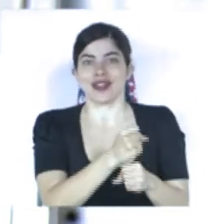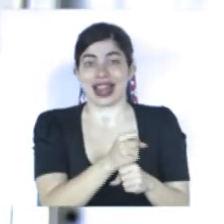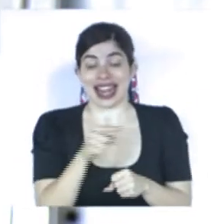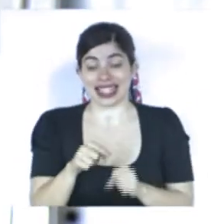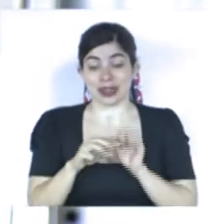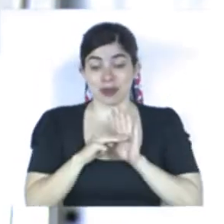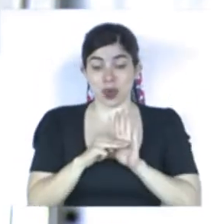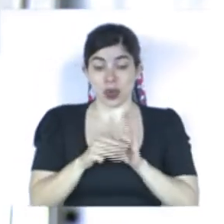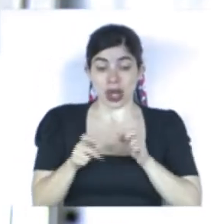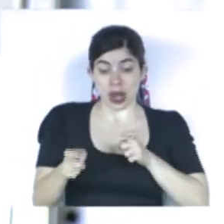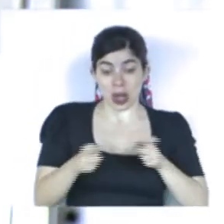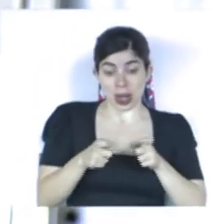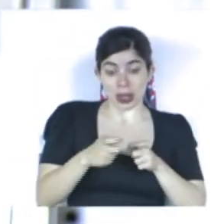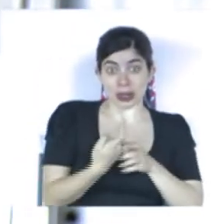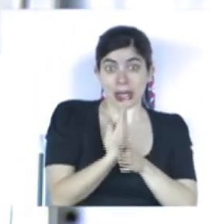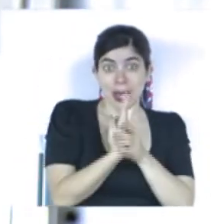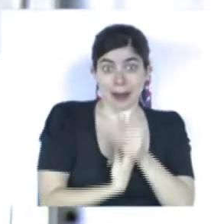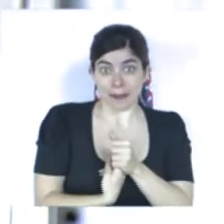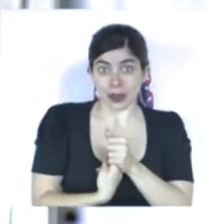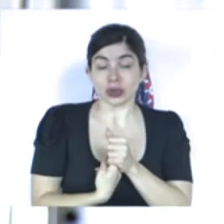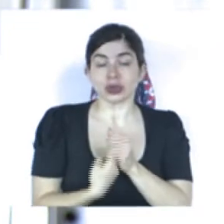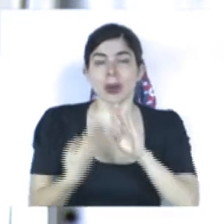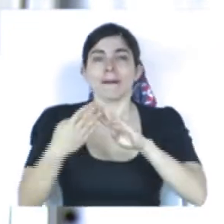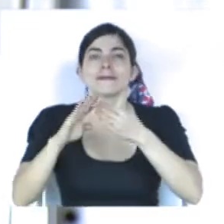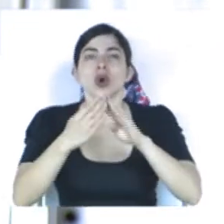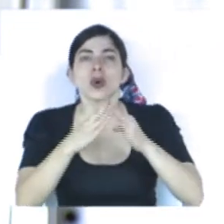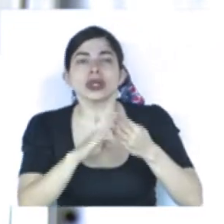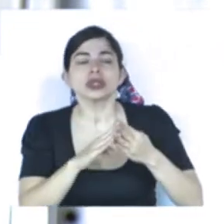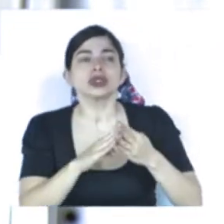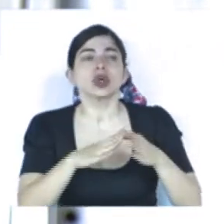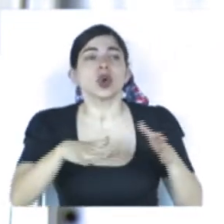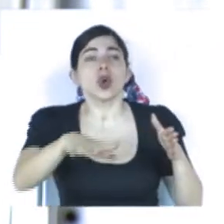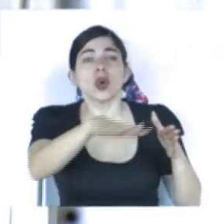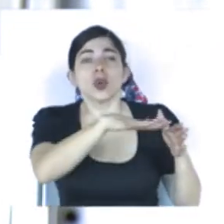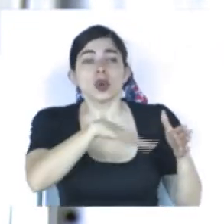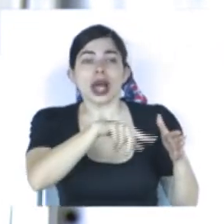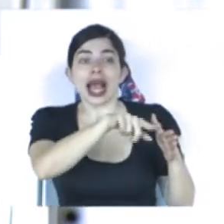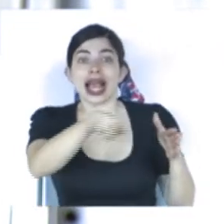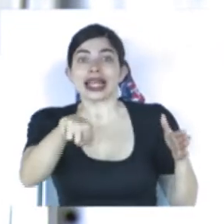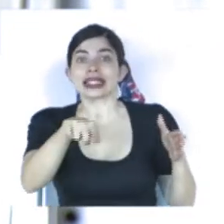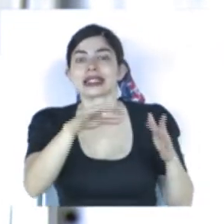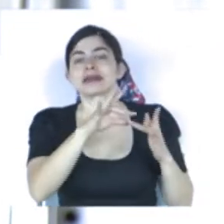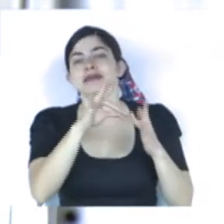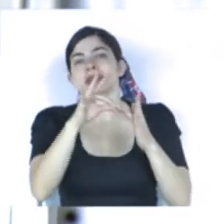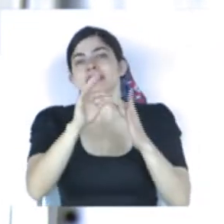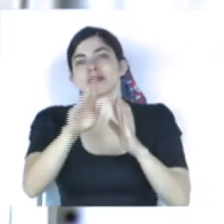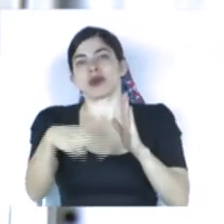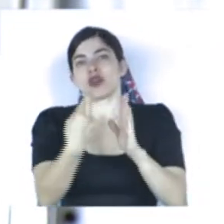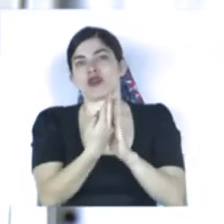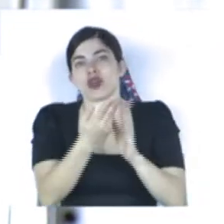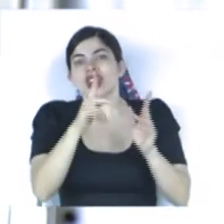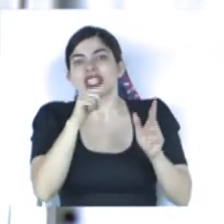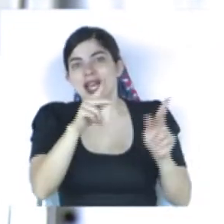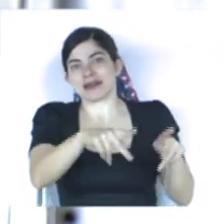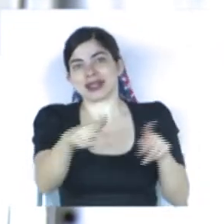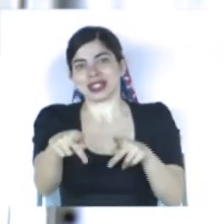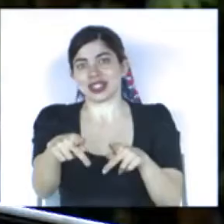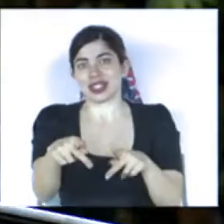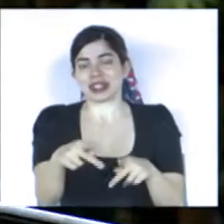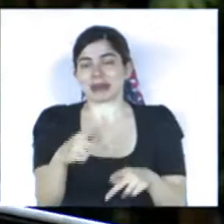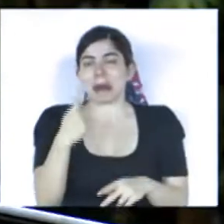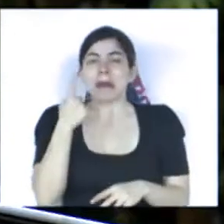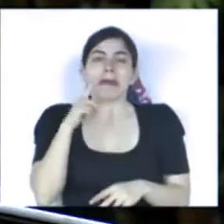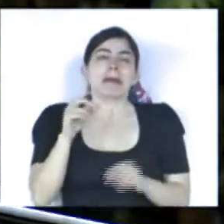de gestión compartida la población, la comunidad tiene el rol preponderante. De nada nos